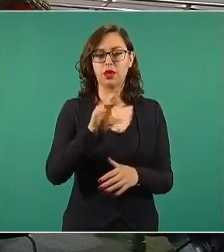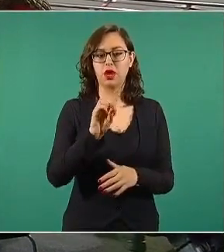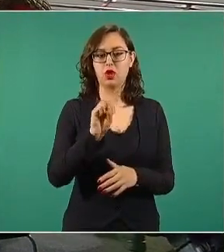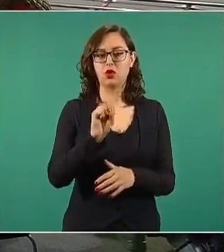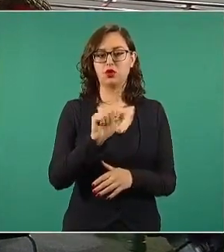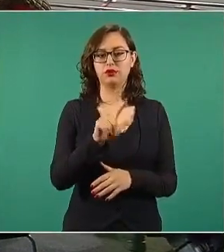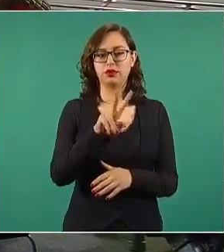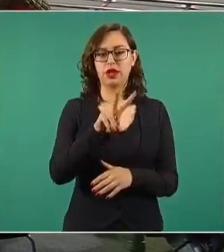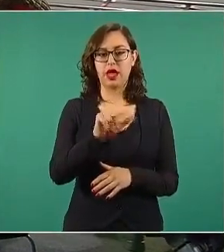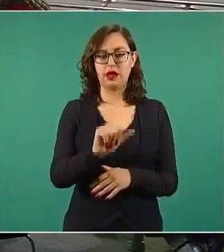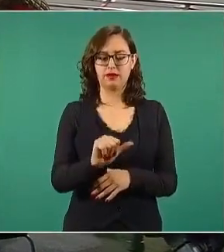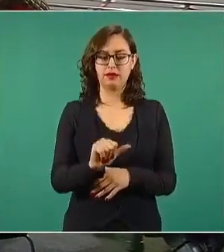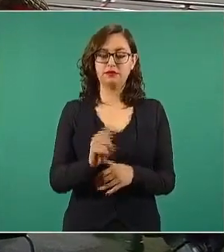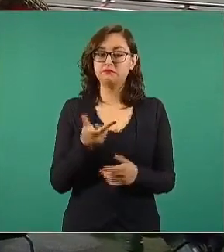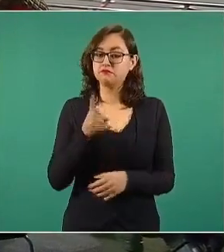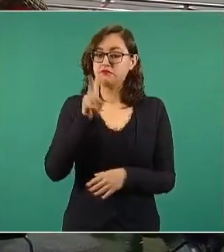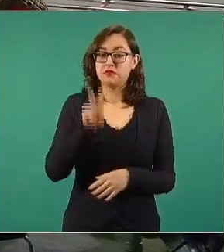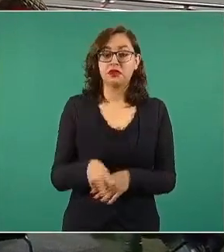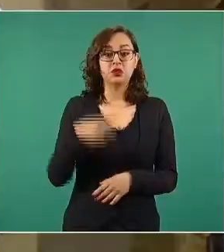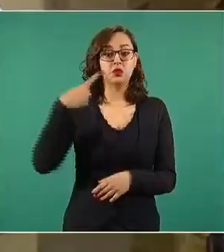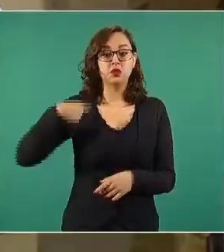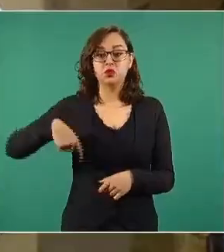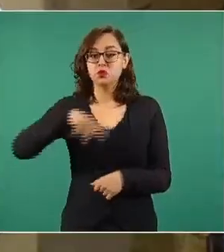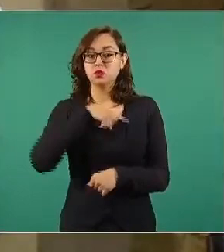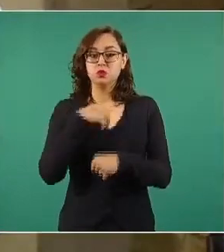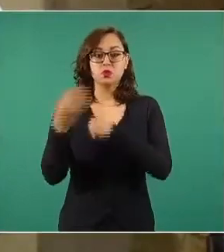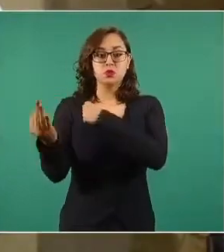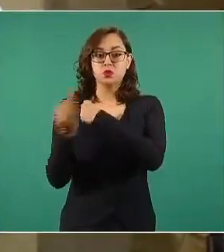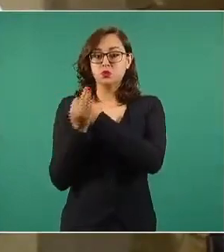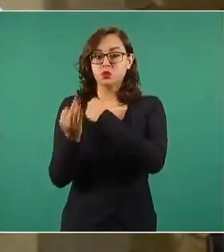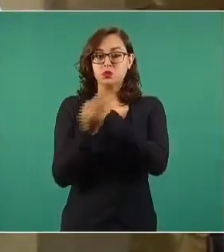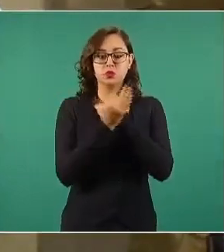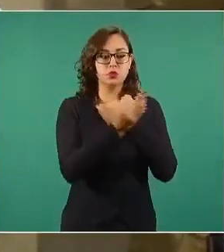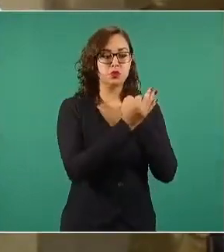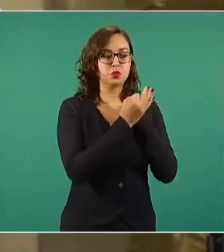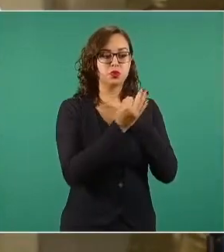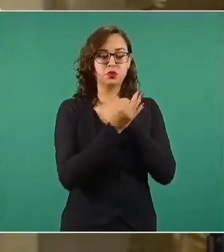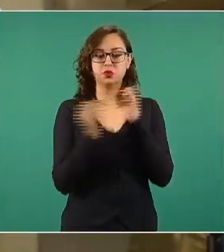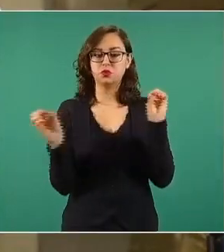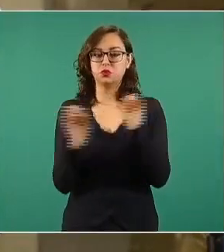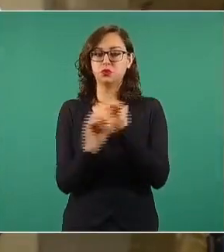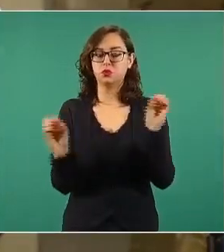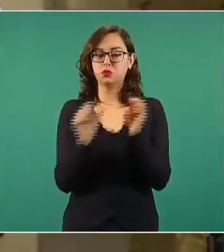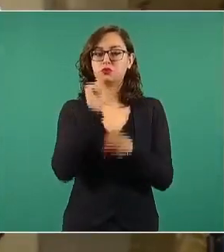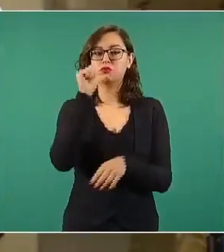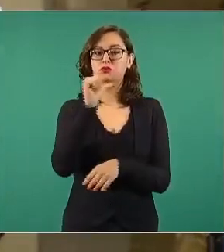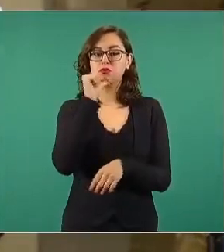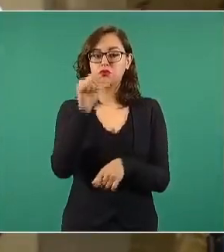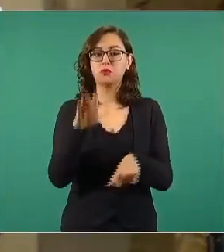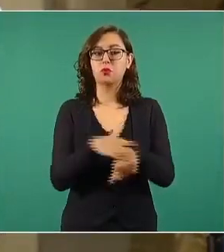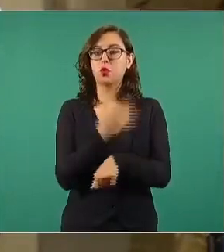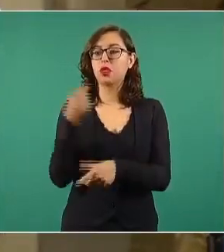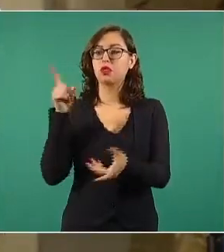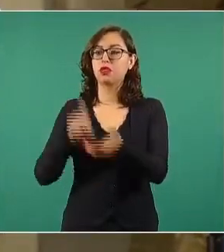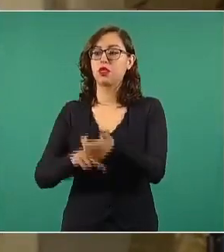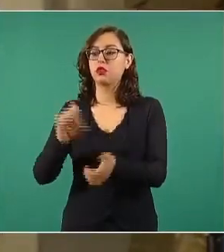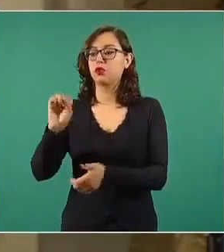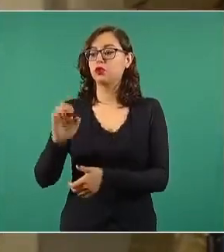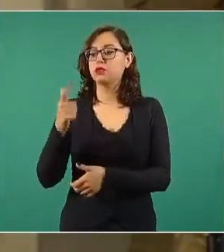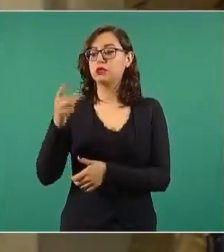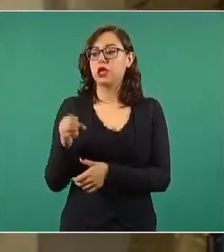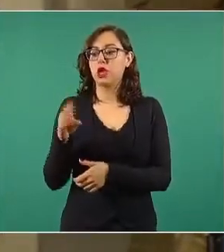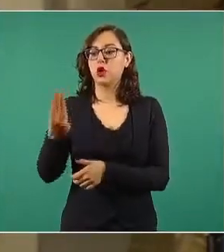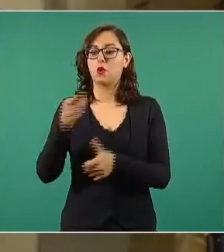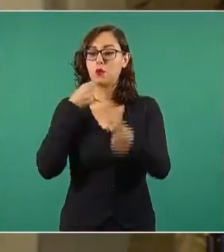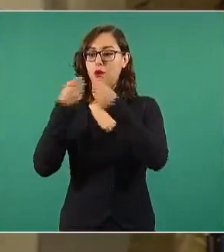Entonces, estamos indefensos porque tanto el mecanismo para la protección de periodistas que depende de la Secretaría de Gobernación,